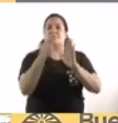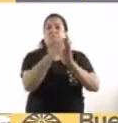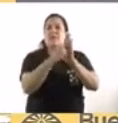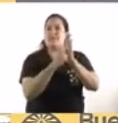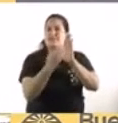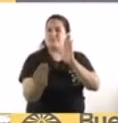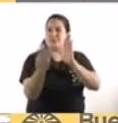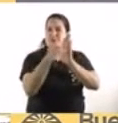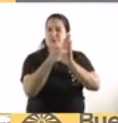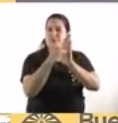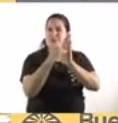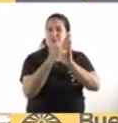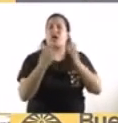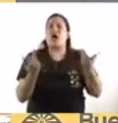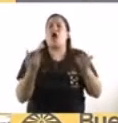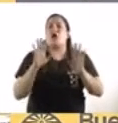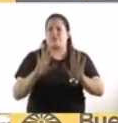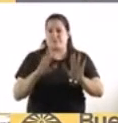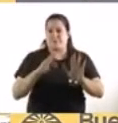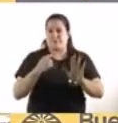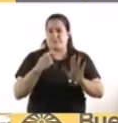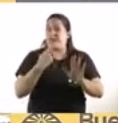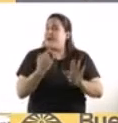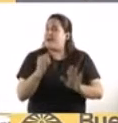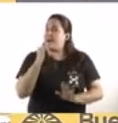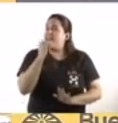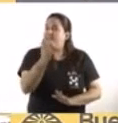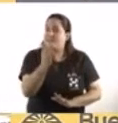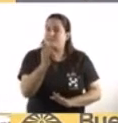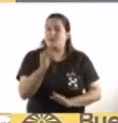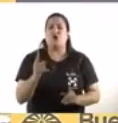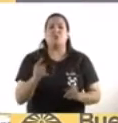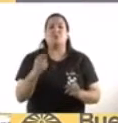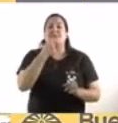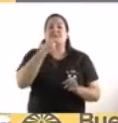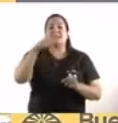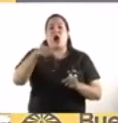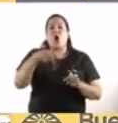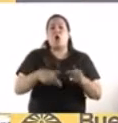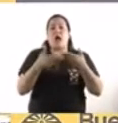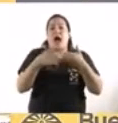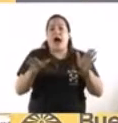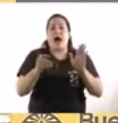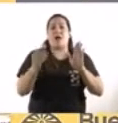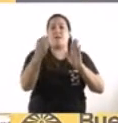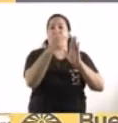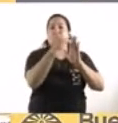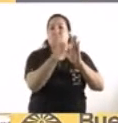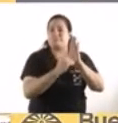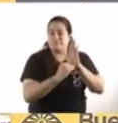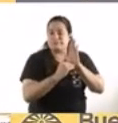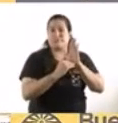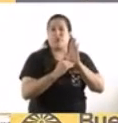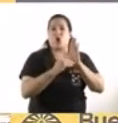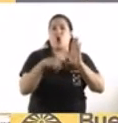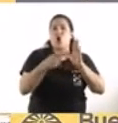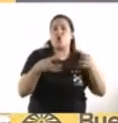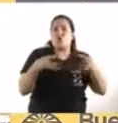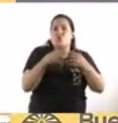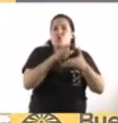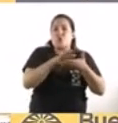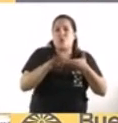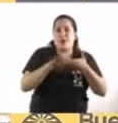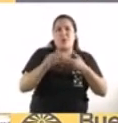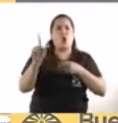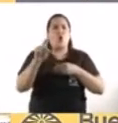la inscripción para un nuevo grupo no significa que no puedan seguir anotándose los grupos anteriores. Con lo